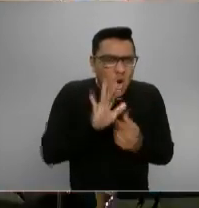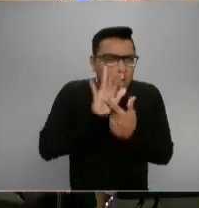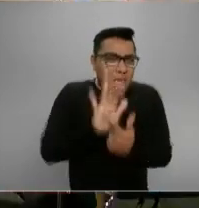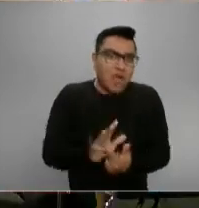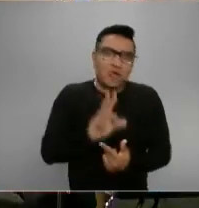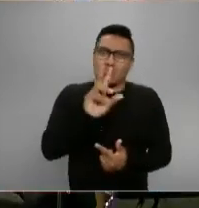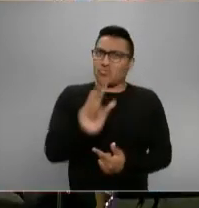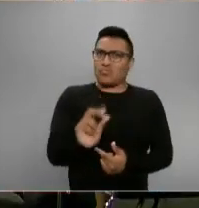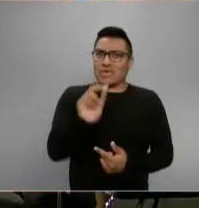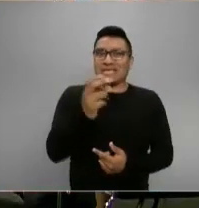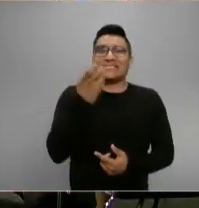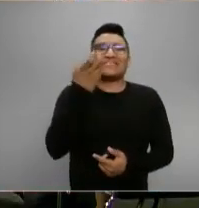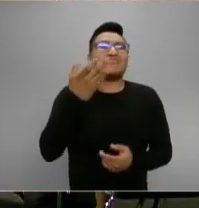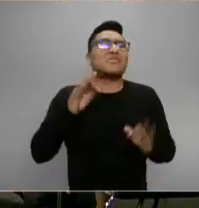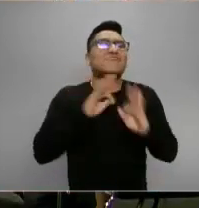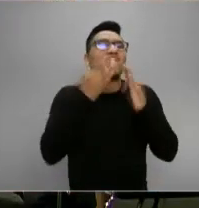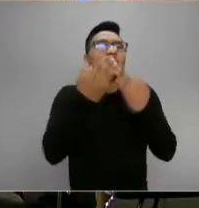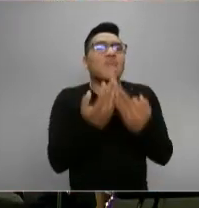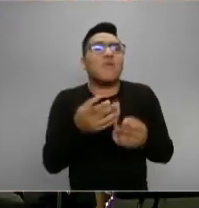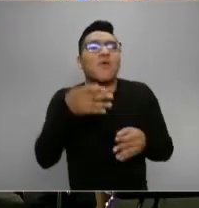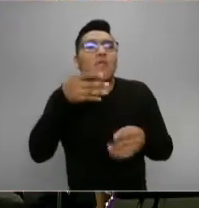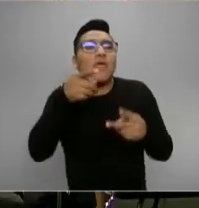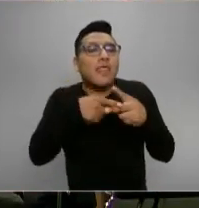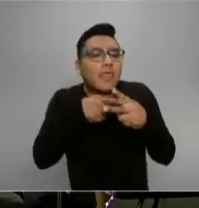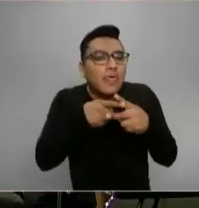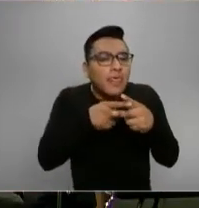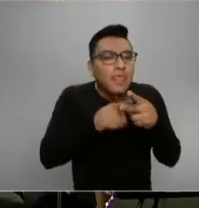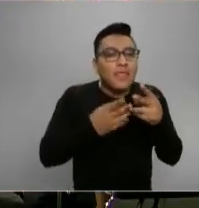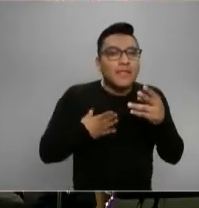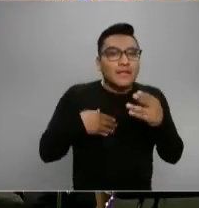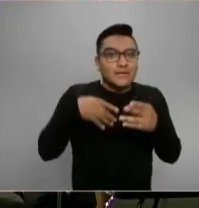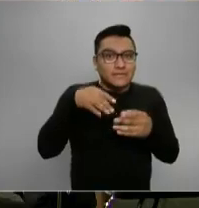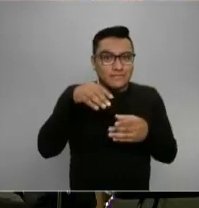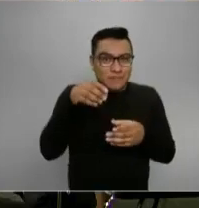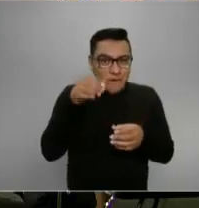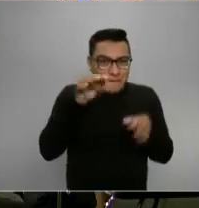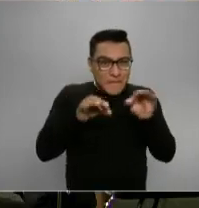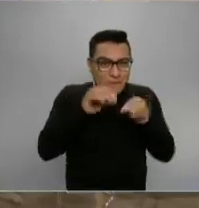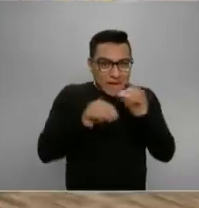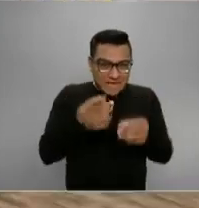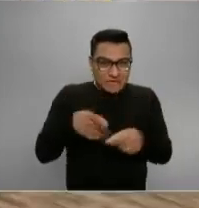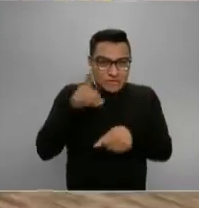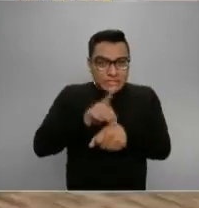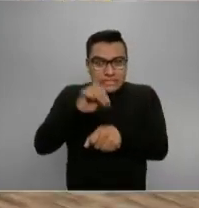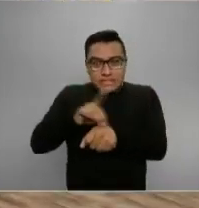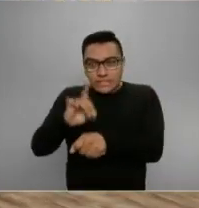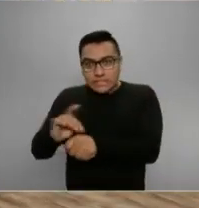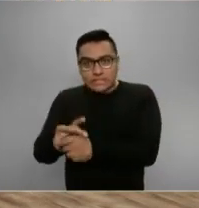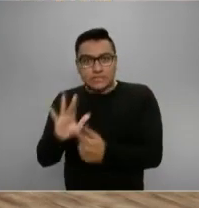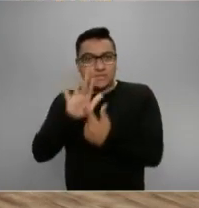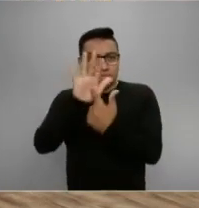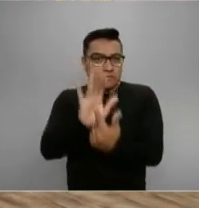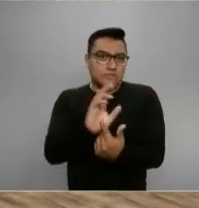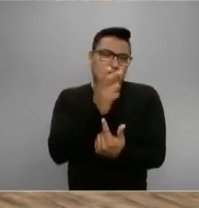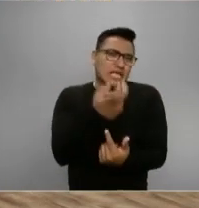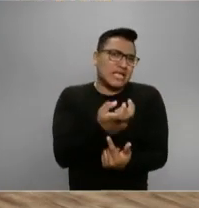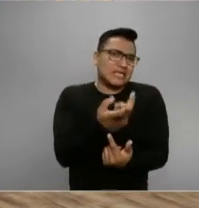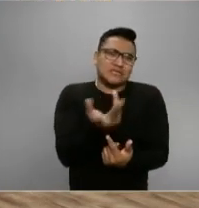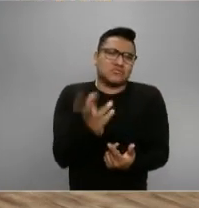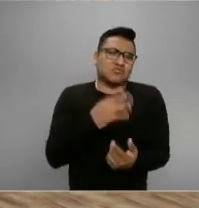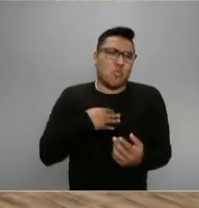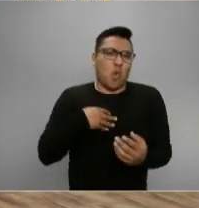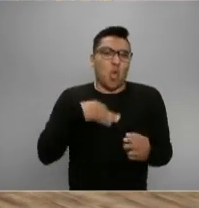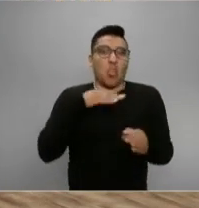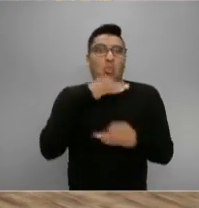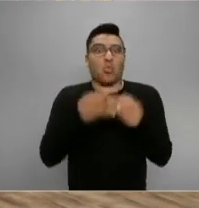cálculo ranchero el que nos presentan todos los días porque se sabe que no se visibilizan todos los